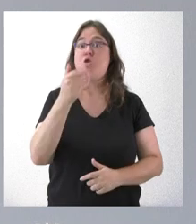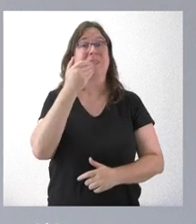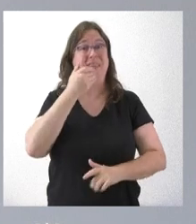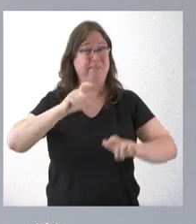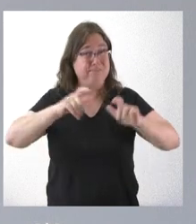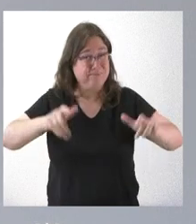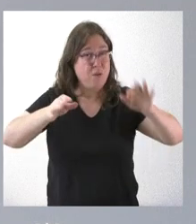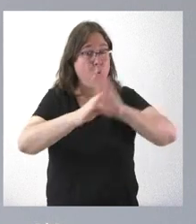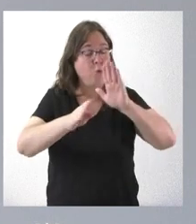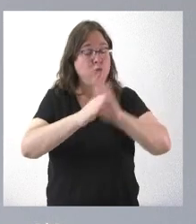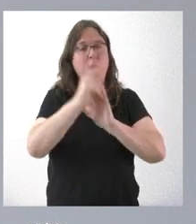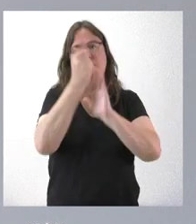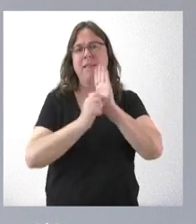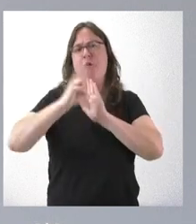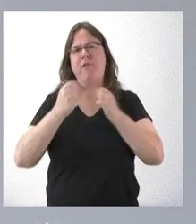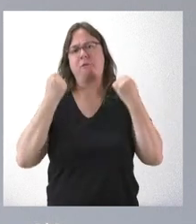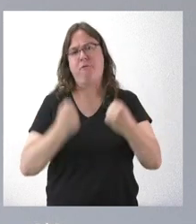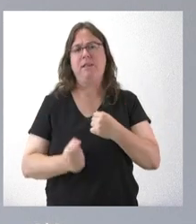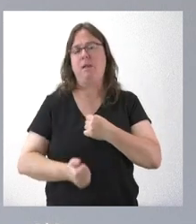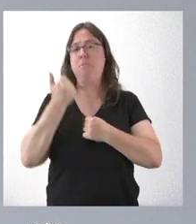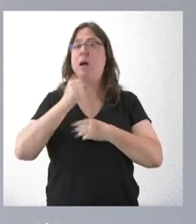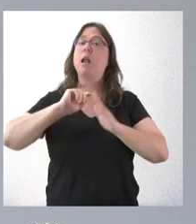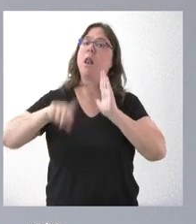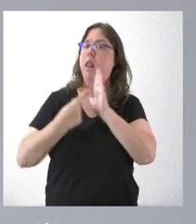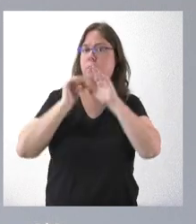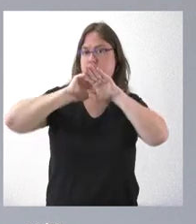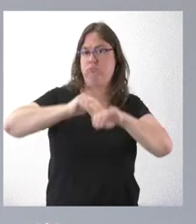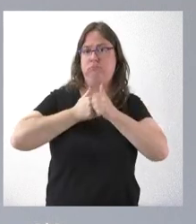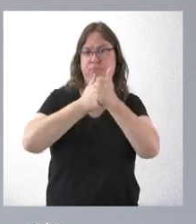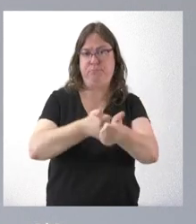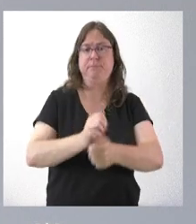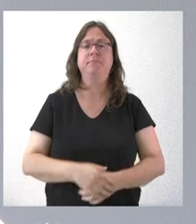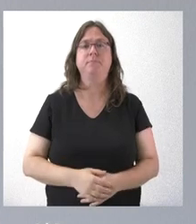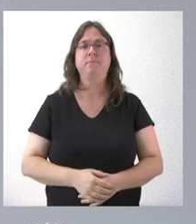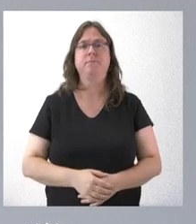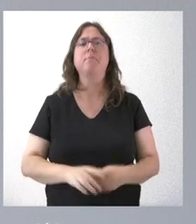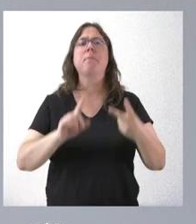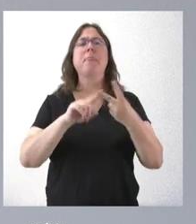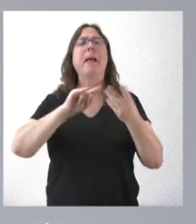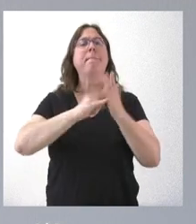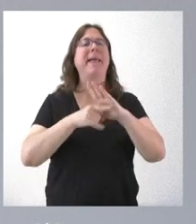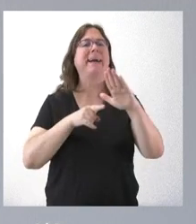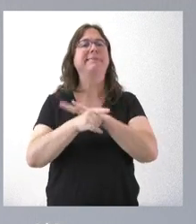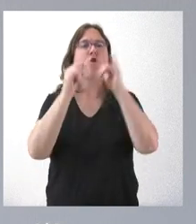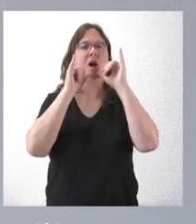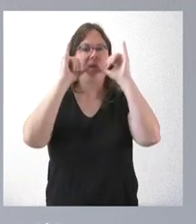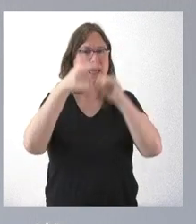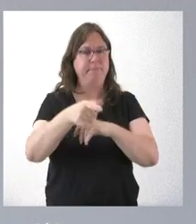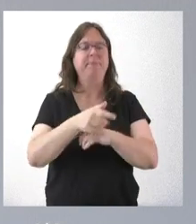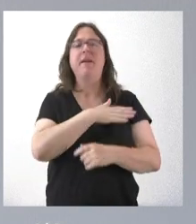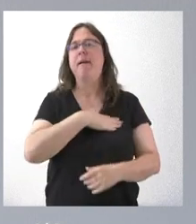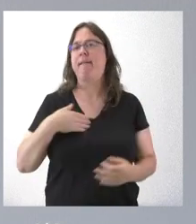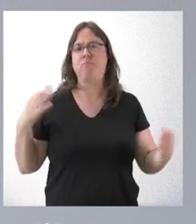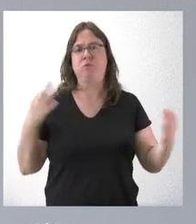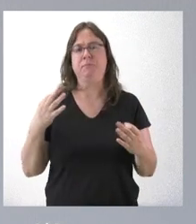otras medidas más intensas al amparo de la propia ley de caza. Respecto al plan de gestión del jabalí, lo que pretende es